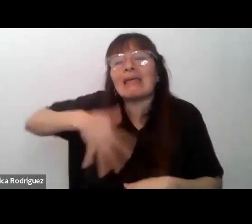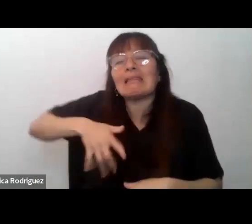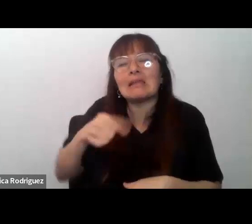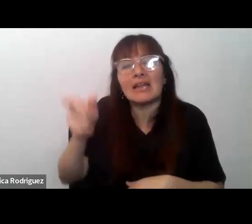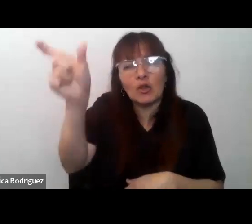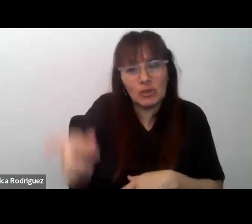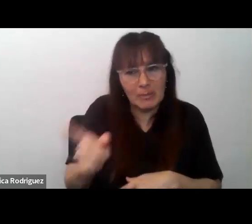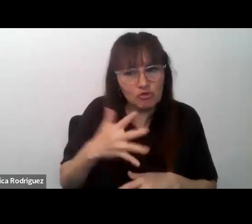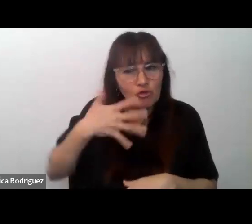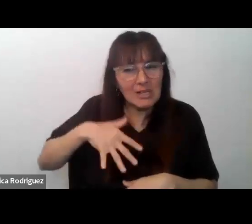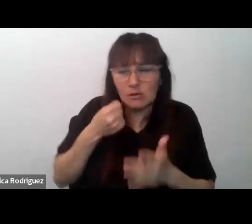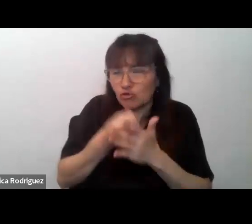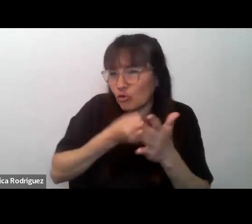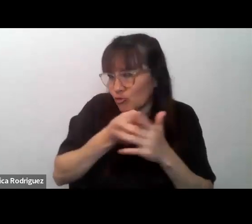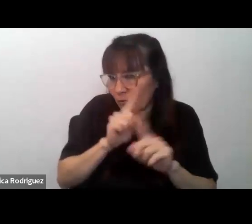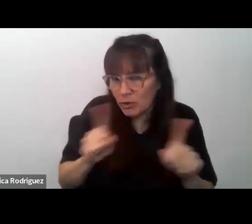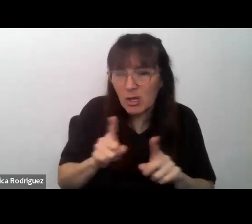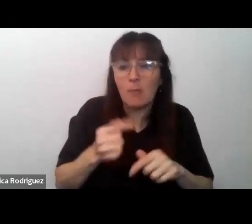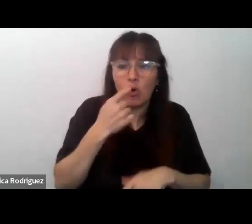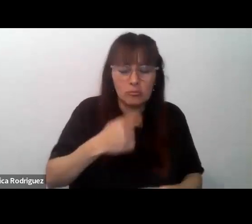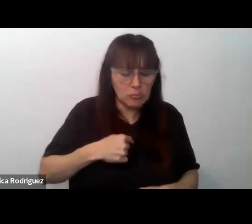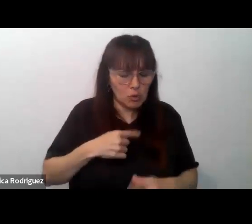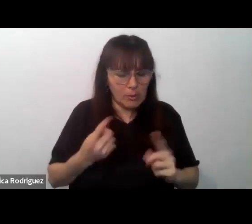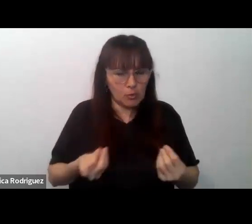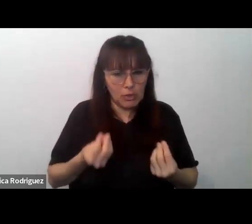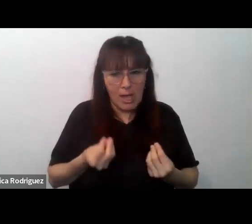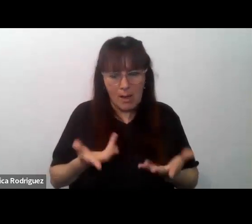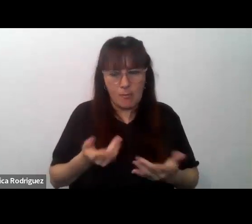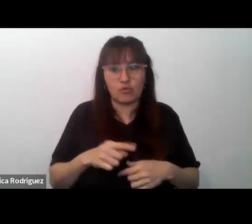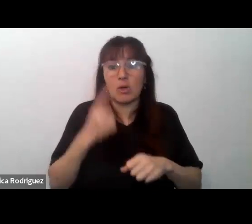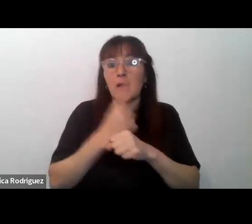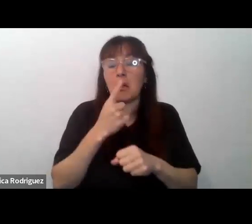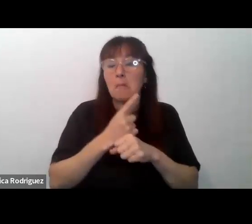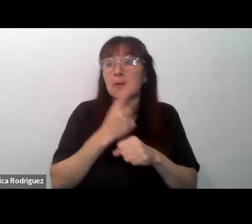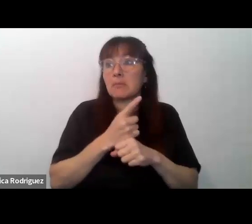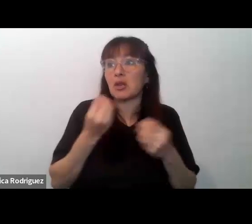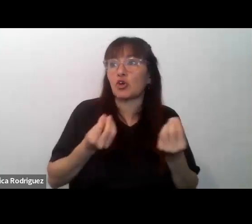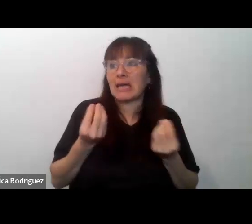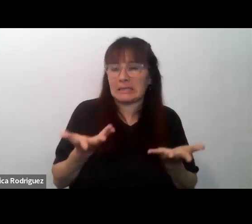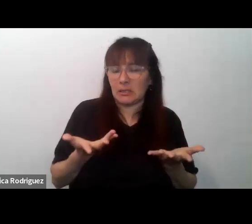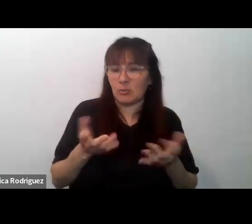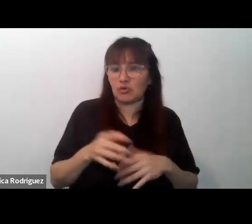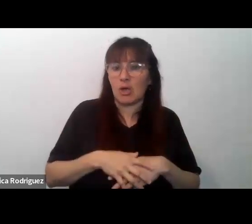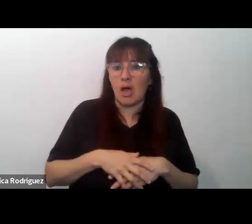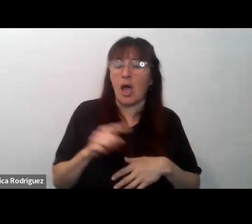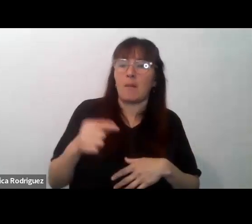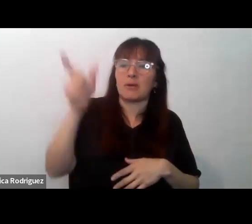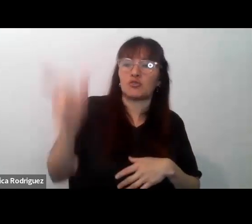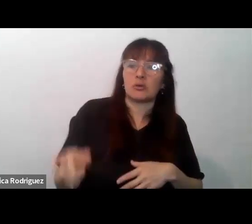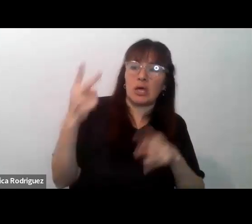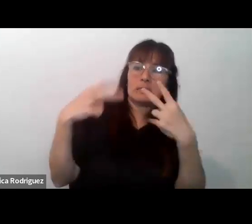y no nos cuestionamos esto nuestro primer reflejo es poner a los